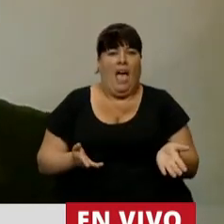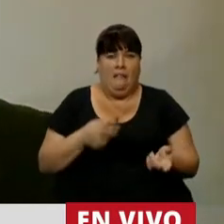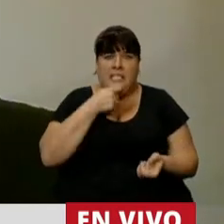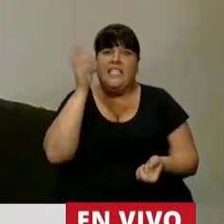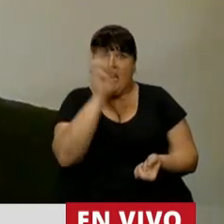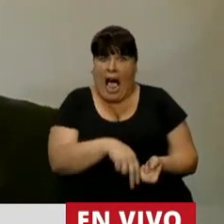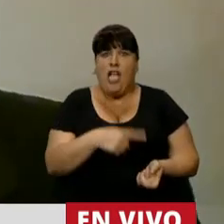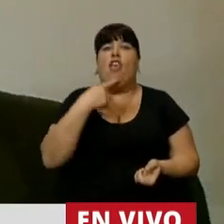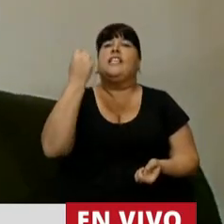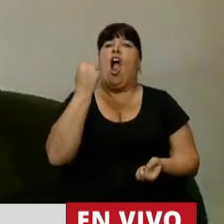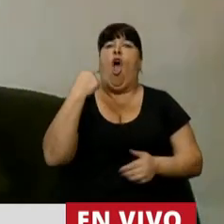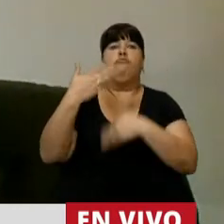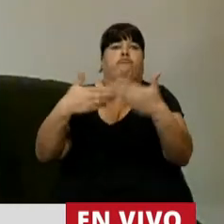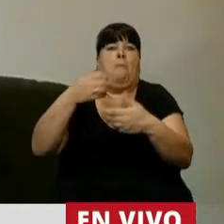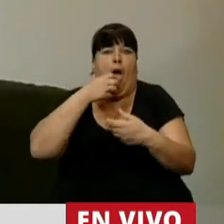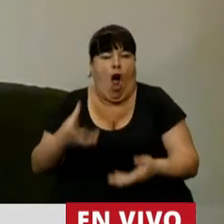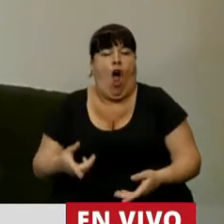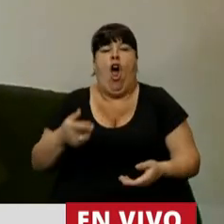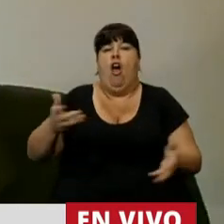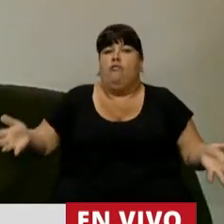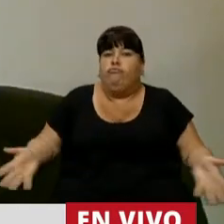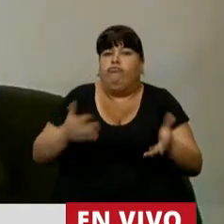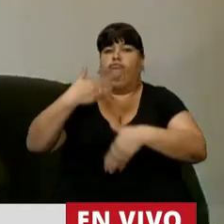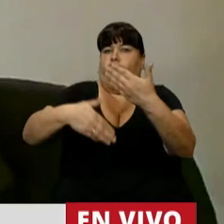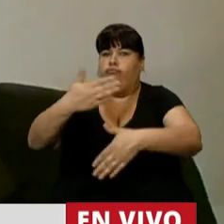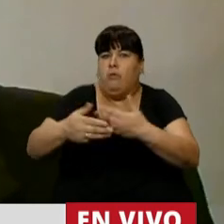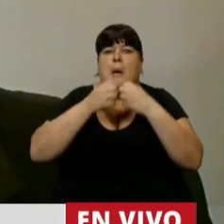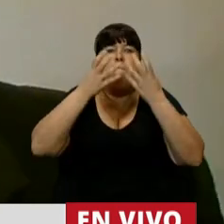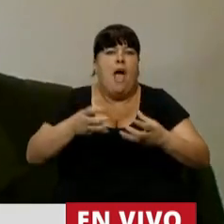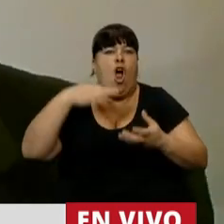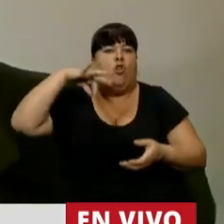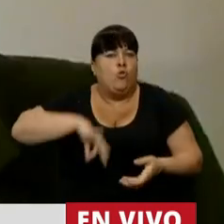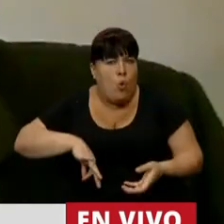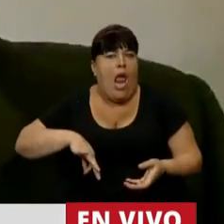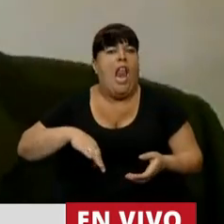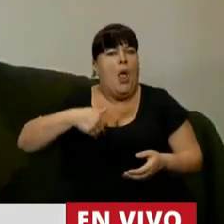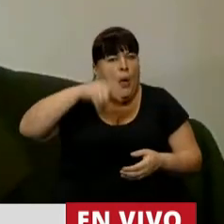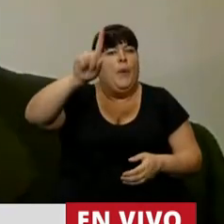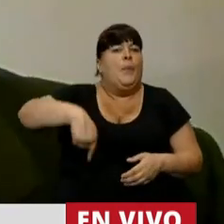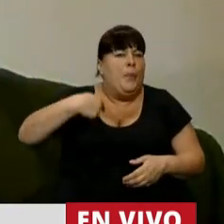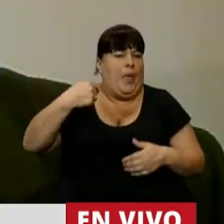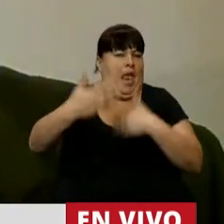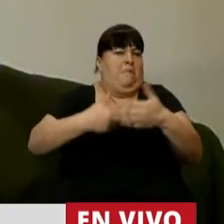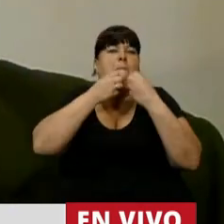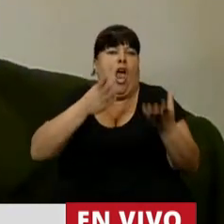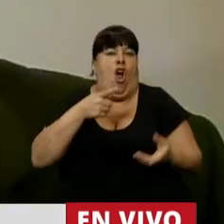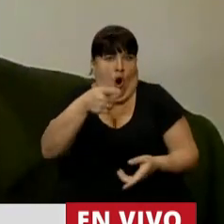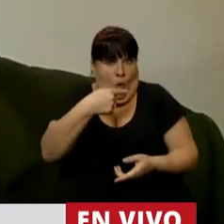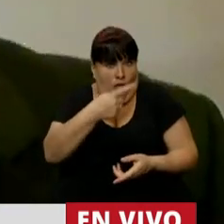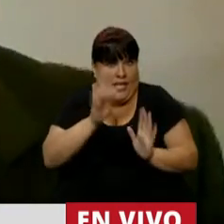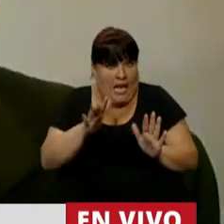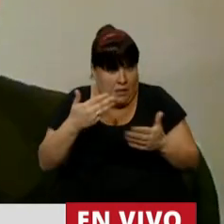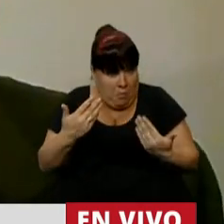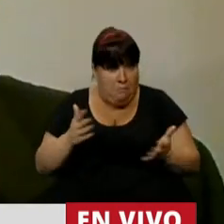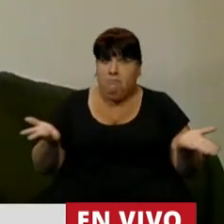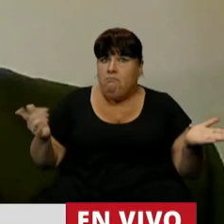tanta razón que la economía va a crecer que con el crecimiento y el crecimiento y la mejora de los salarios va a venir toda la mejora que ustedes dicen que va